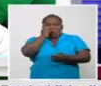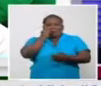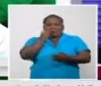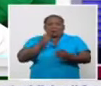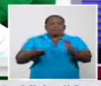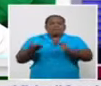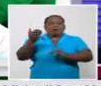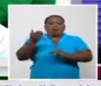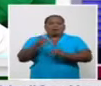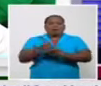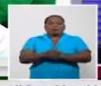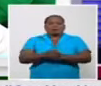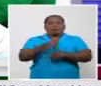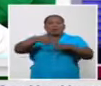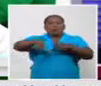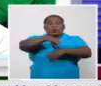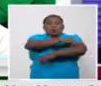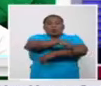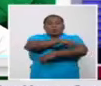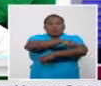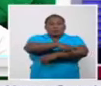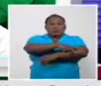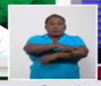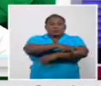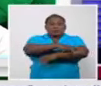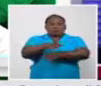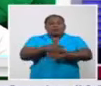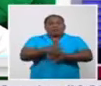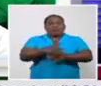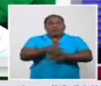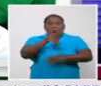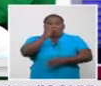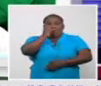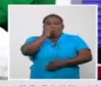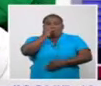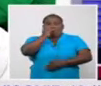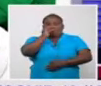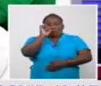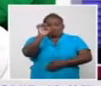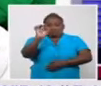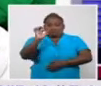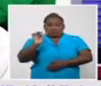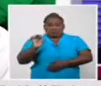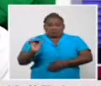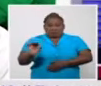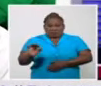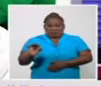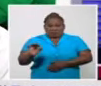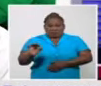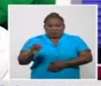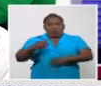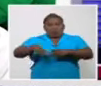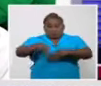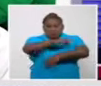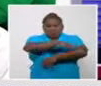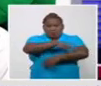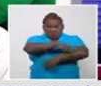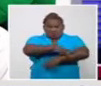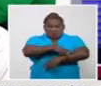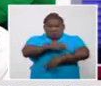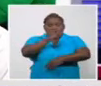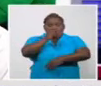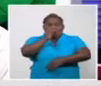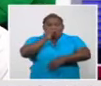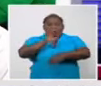es un poco más marcado. Los hombres, el porciento de casos que se contagian con la COVID-19